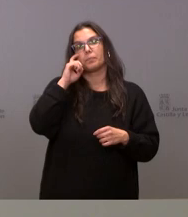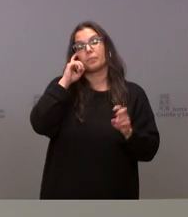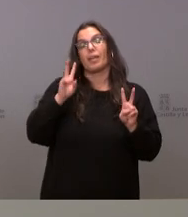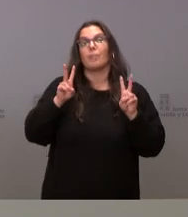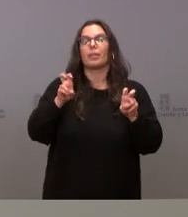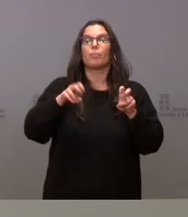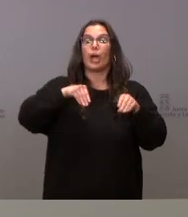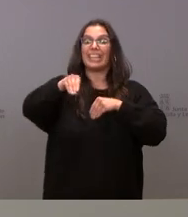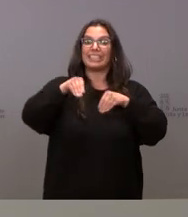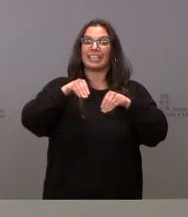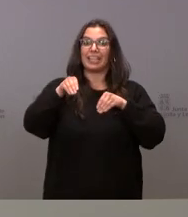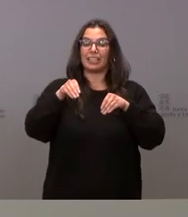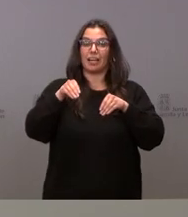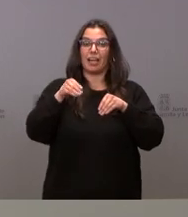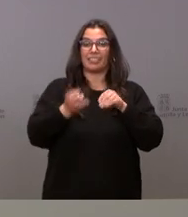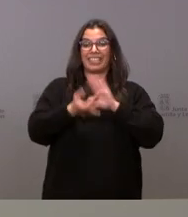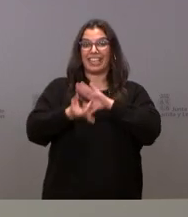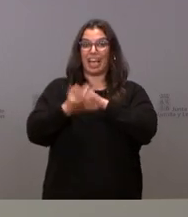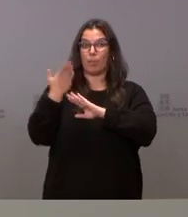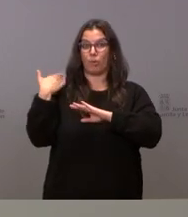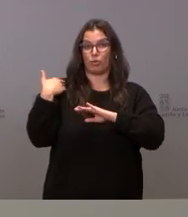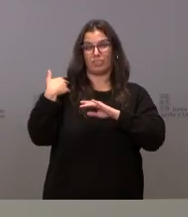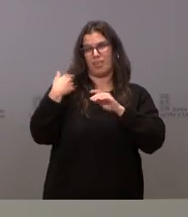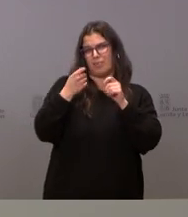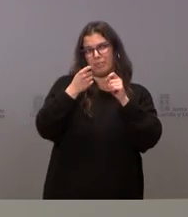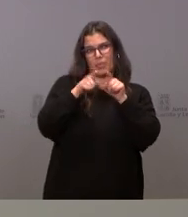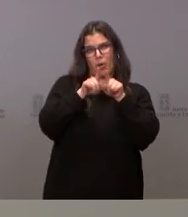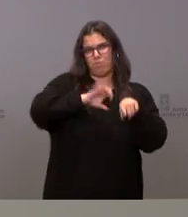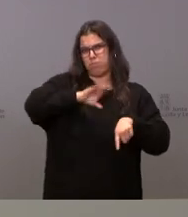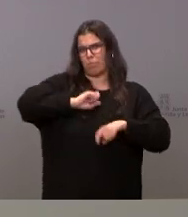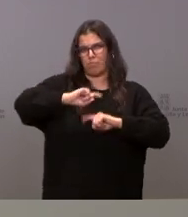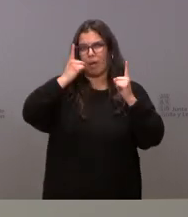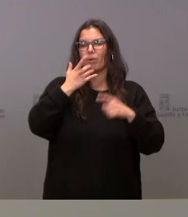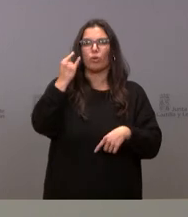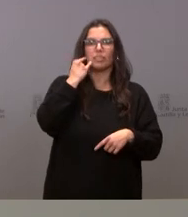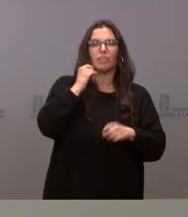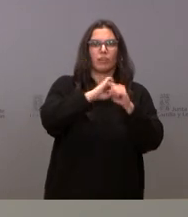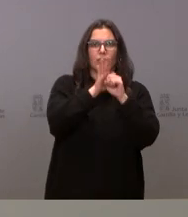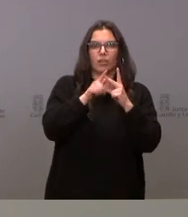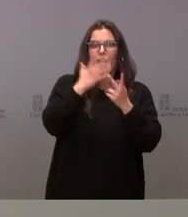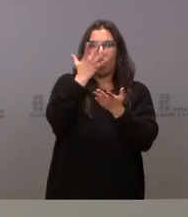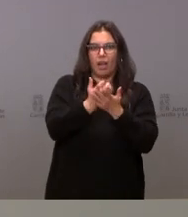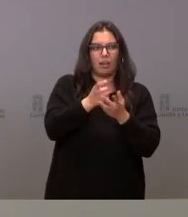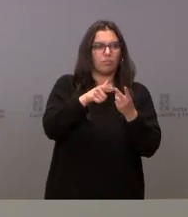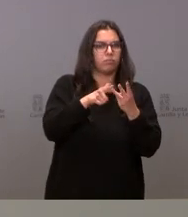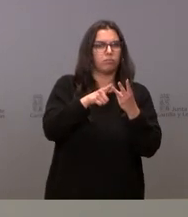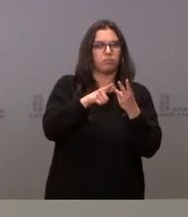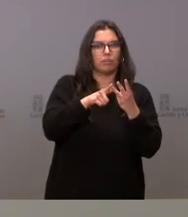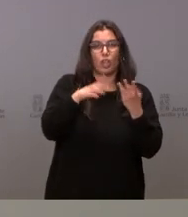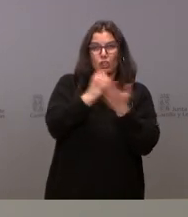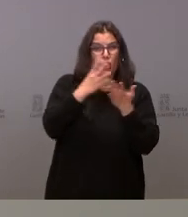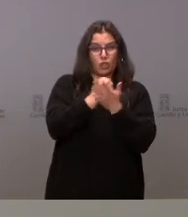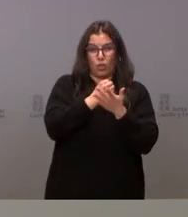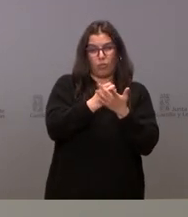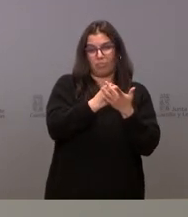pusimos en marcha en los momentos de mayor incidencia como era el teléfono COVID el COVID-AP el COVID todos los